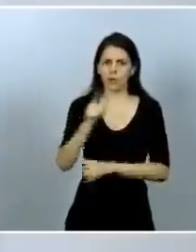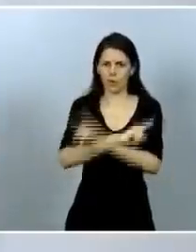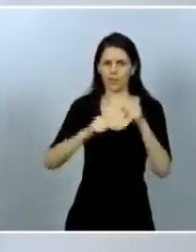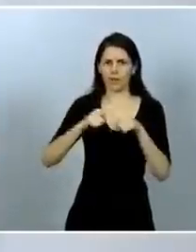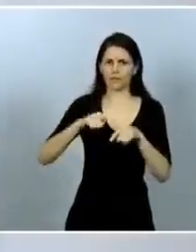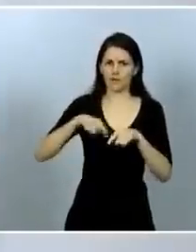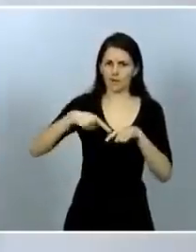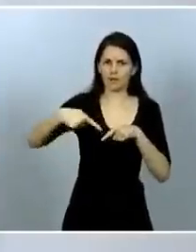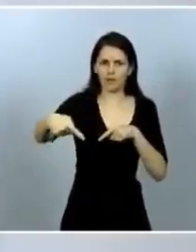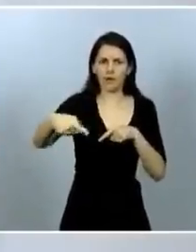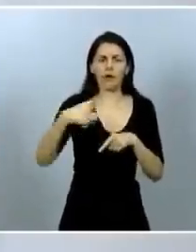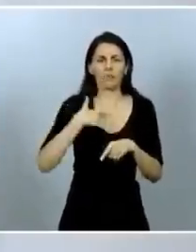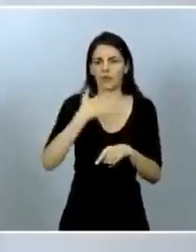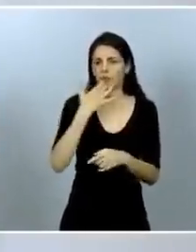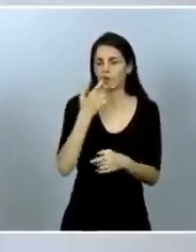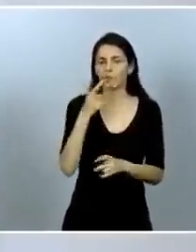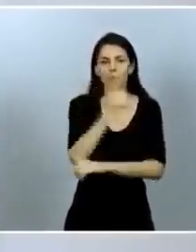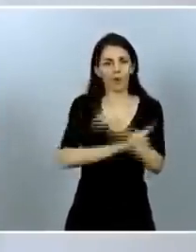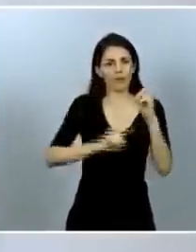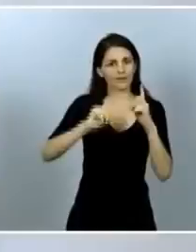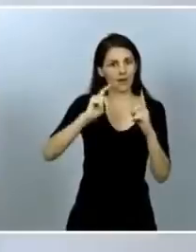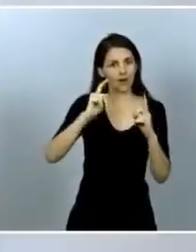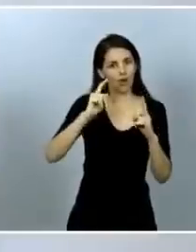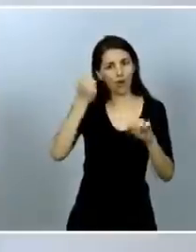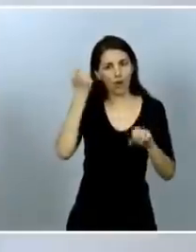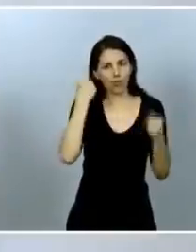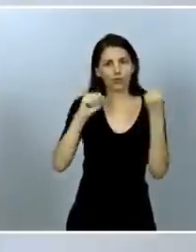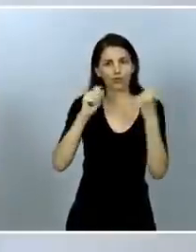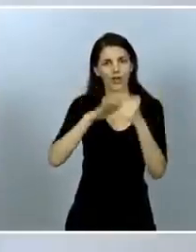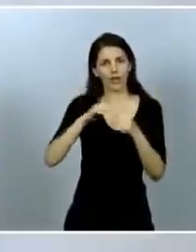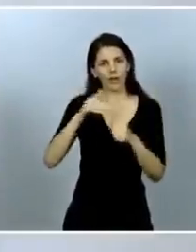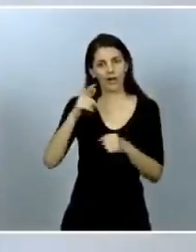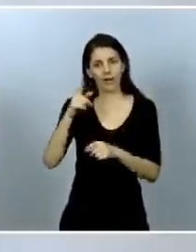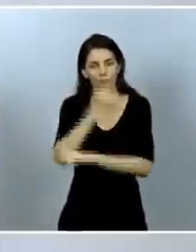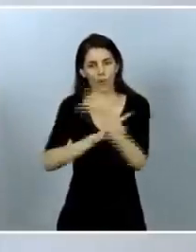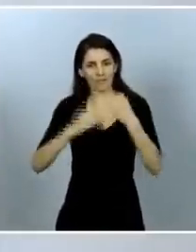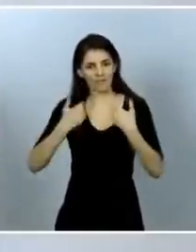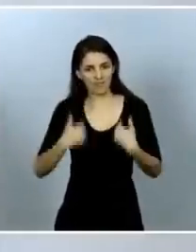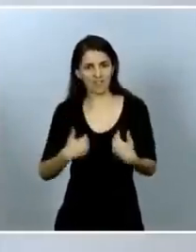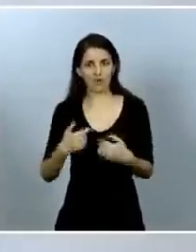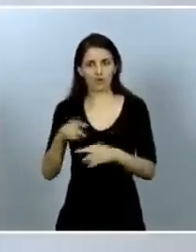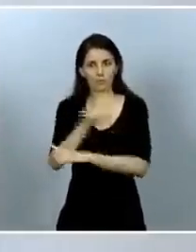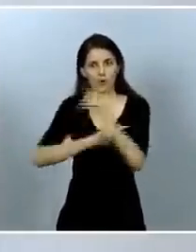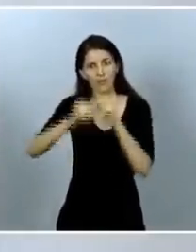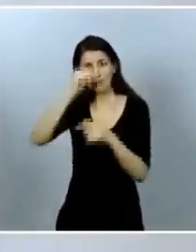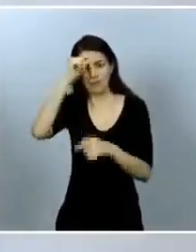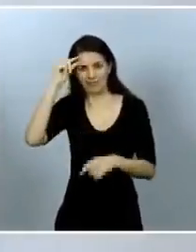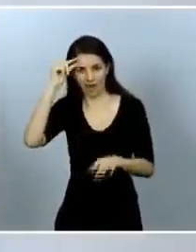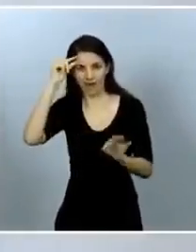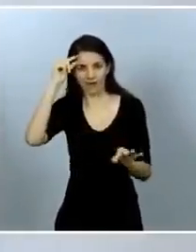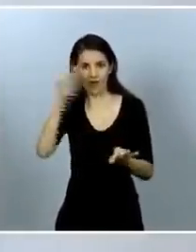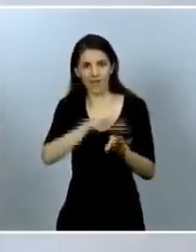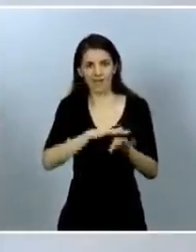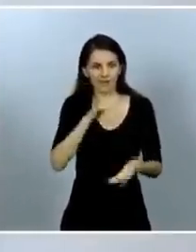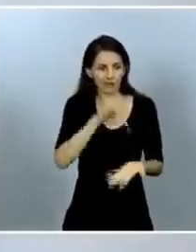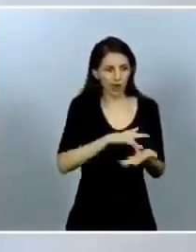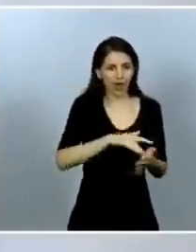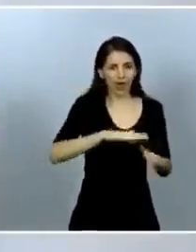problemas físicos, problemas mentales, muchas veces que condicionan la vida de estas personas cuando son adultas.